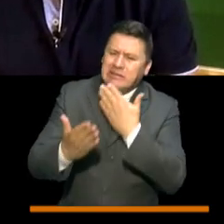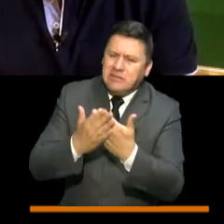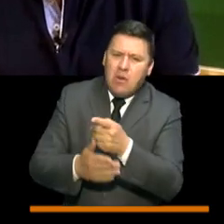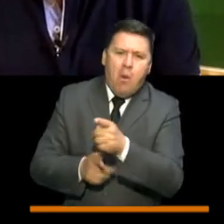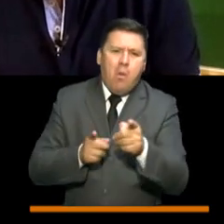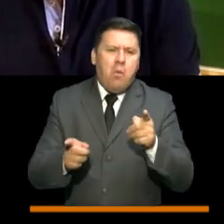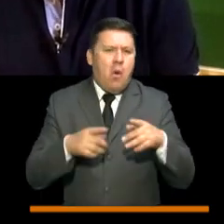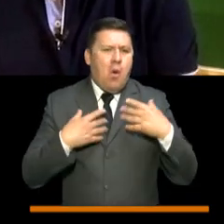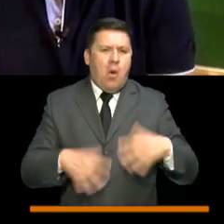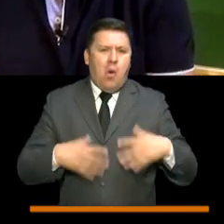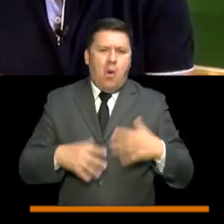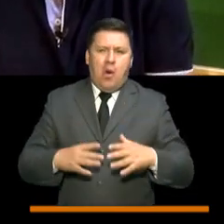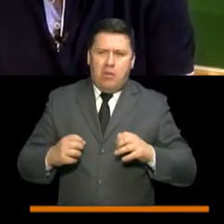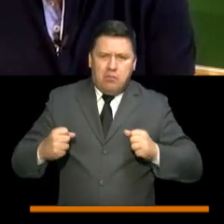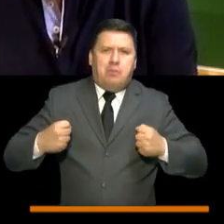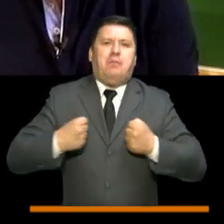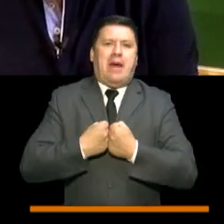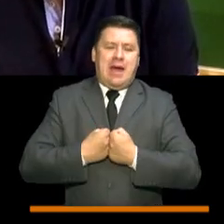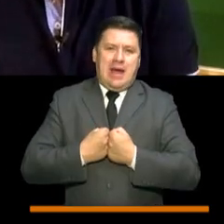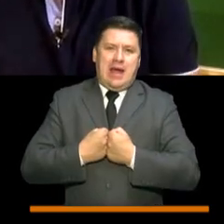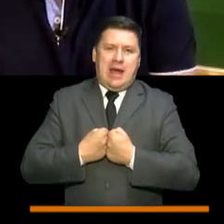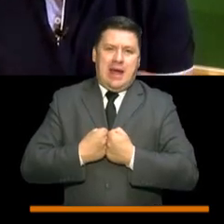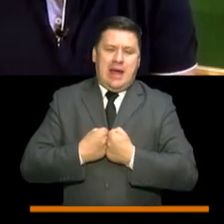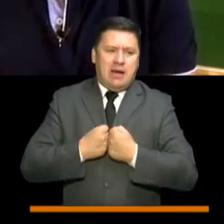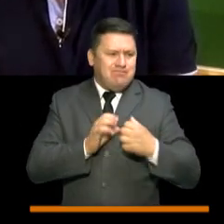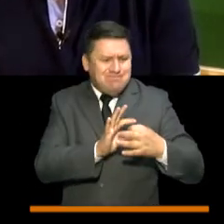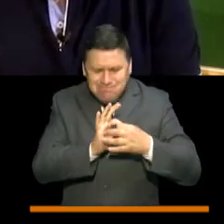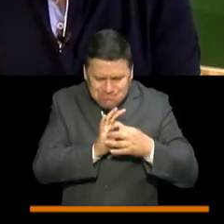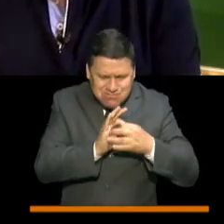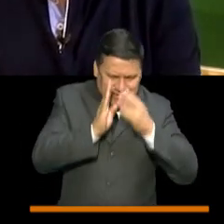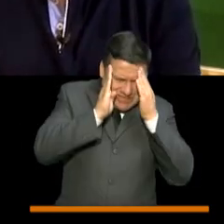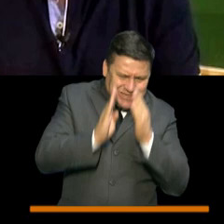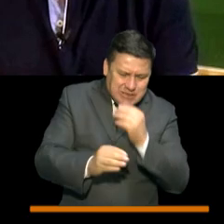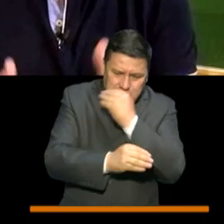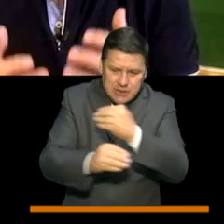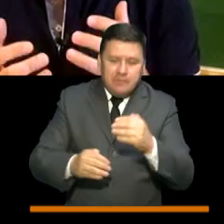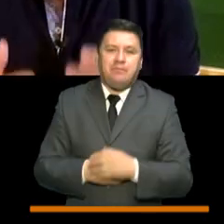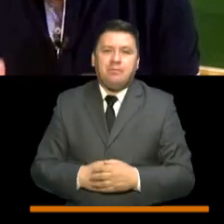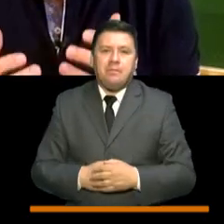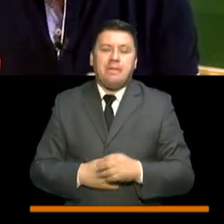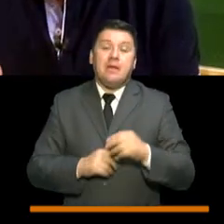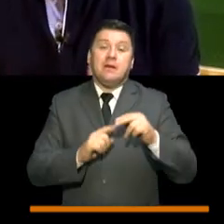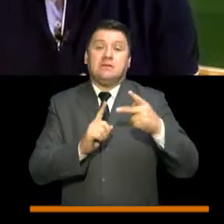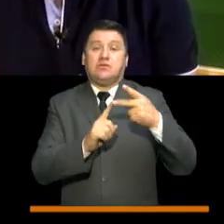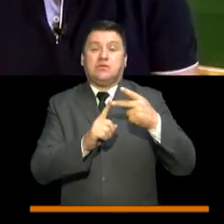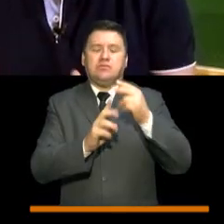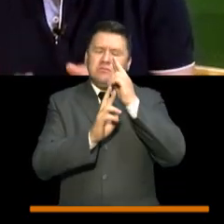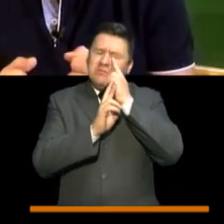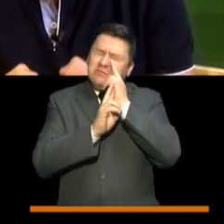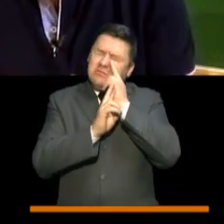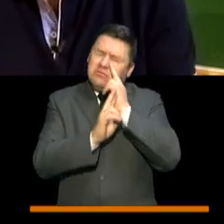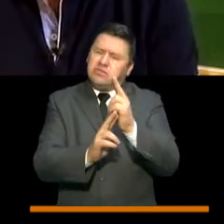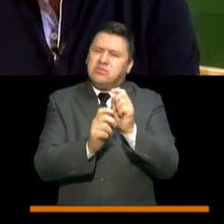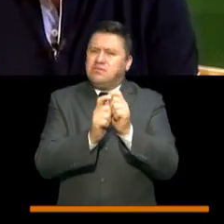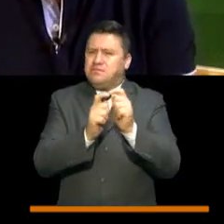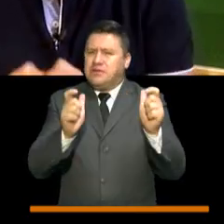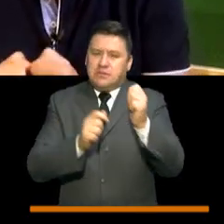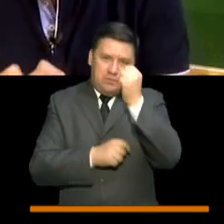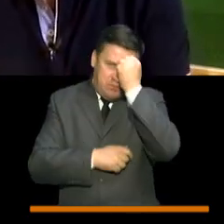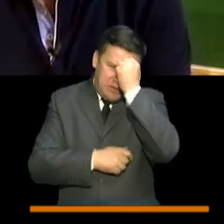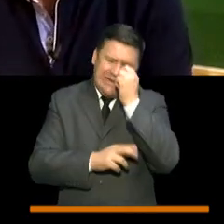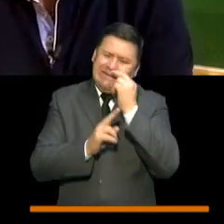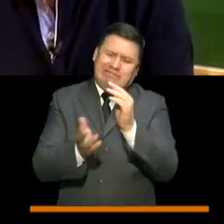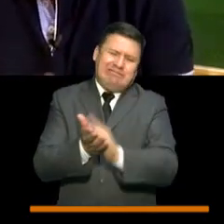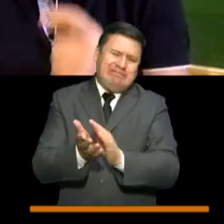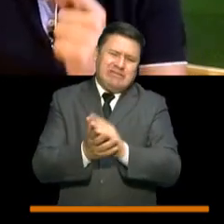porque han sido unos grandes aliados para nuestros niños. Segundo, mandarle un reconocimiento inmenso a nuestros maestros,